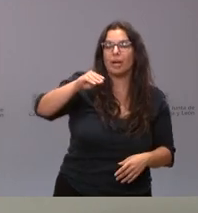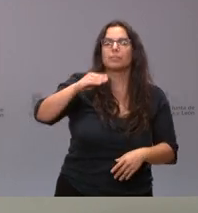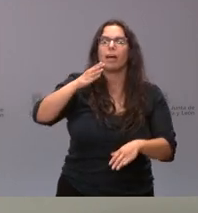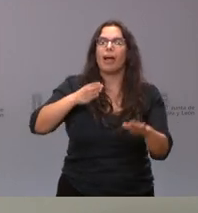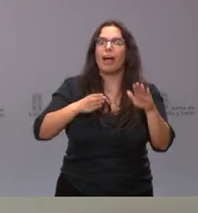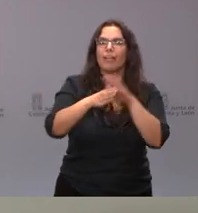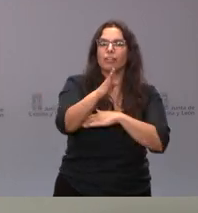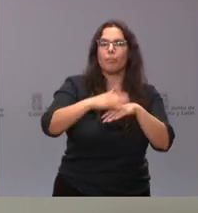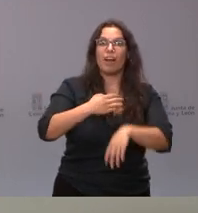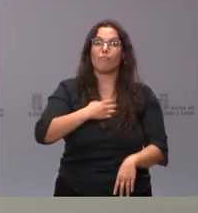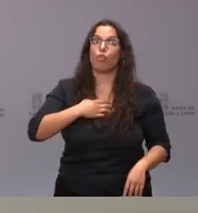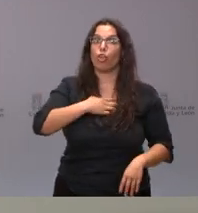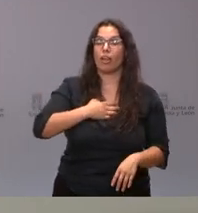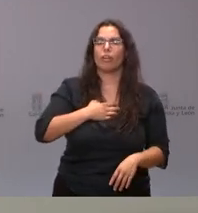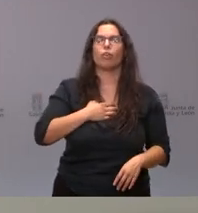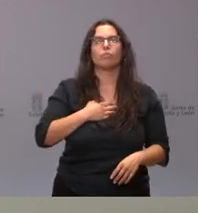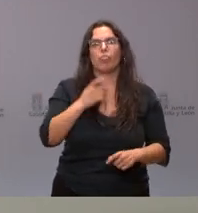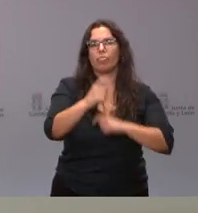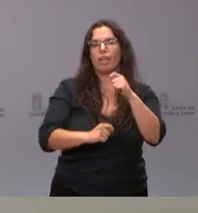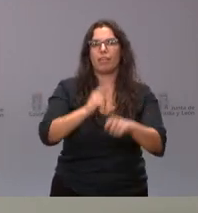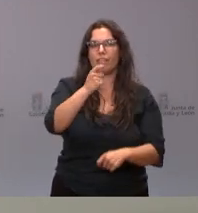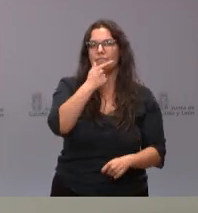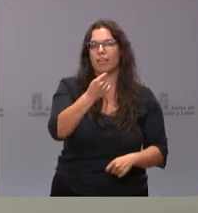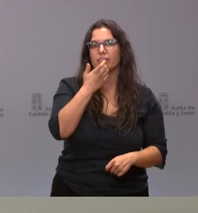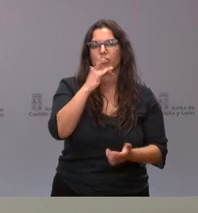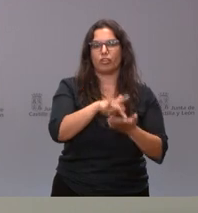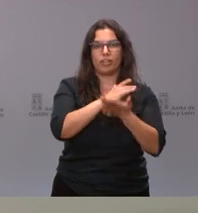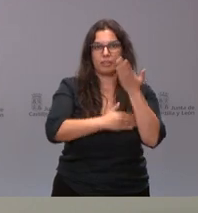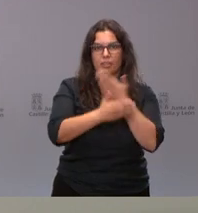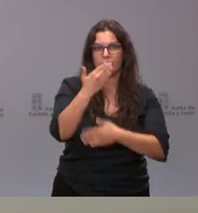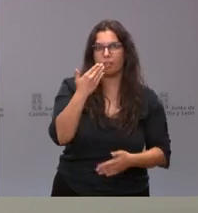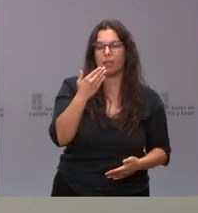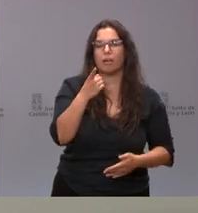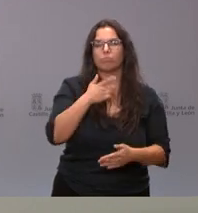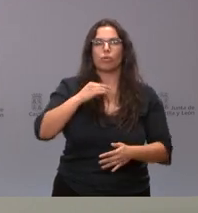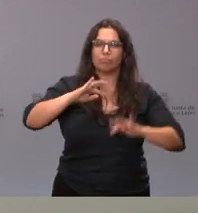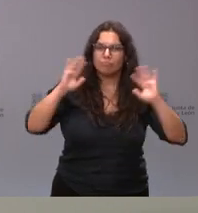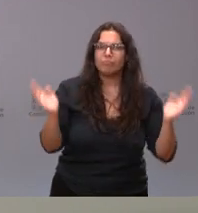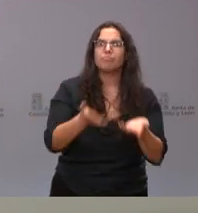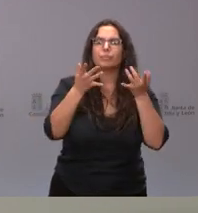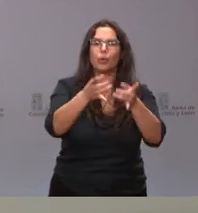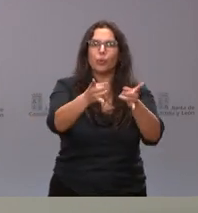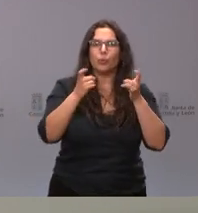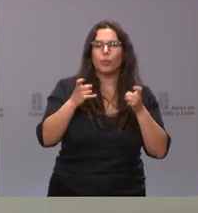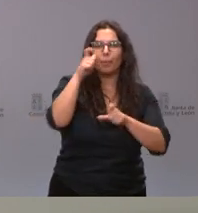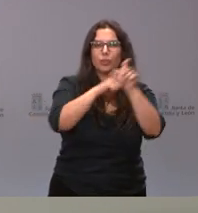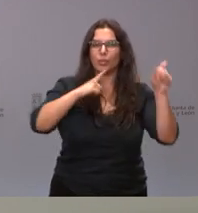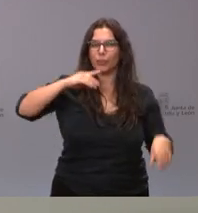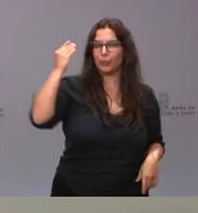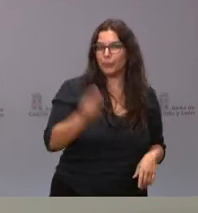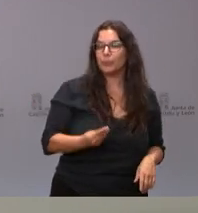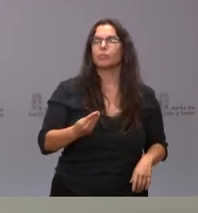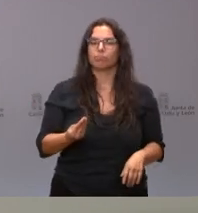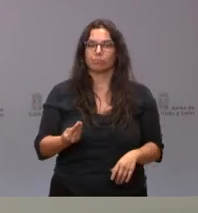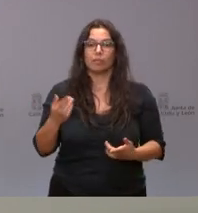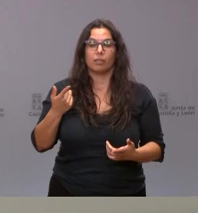pública, a las personas con algún tipo de discapacidad, tratando de impulsar la captación y la retención del talento. Y en la medida en